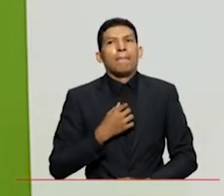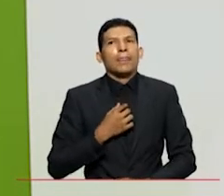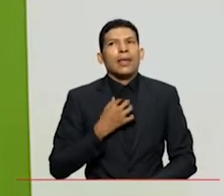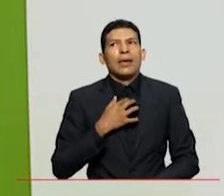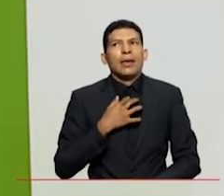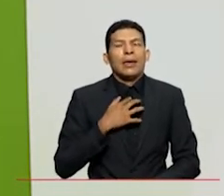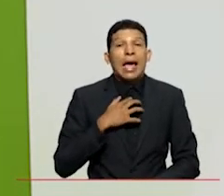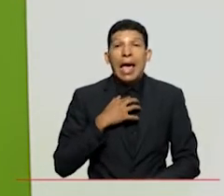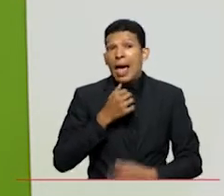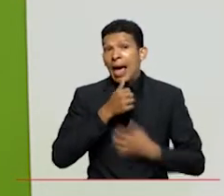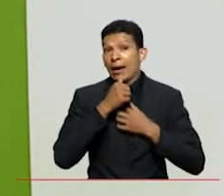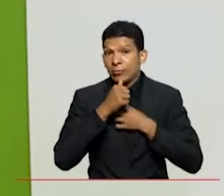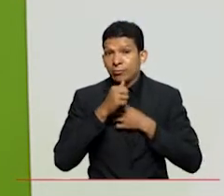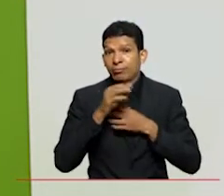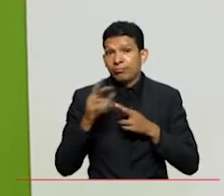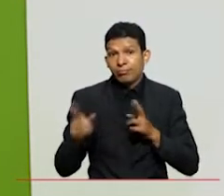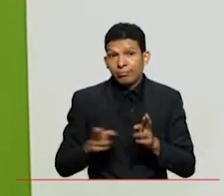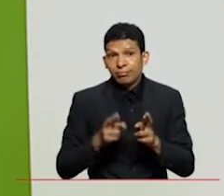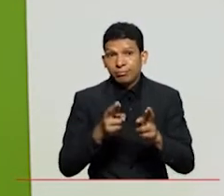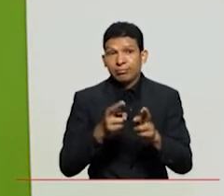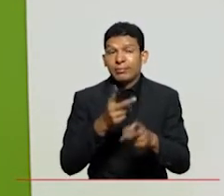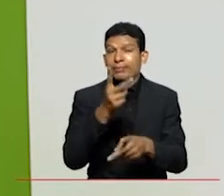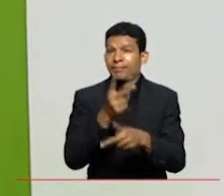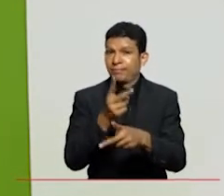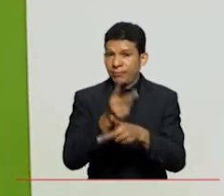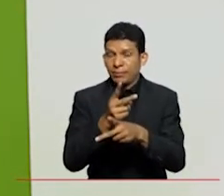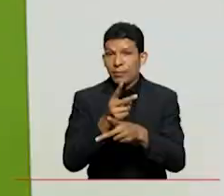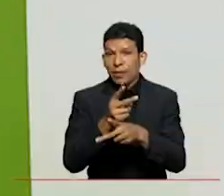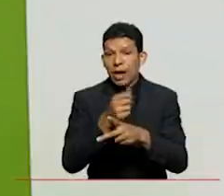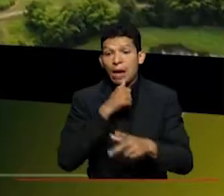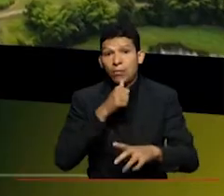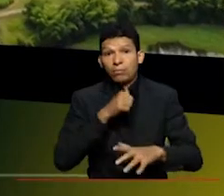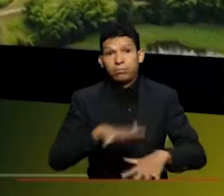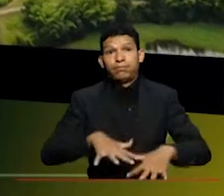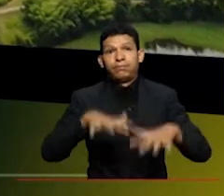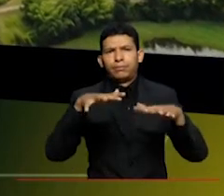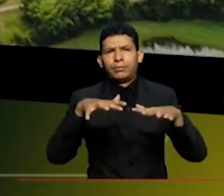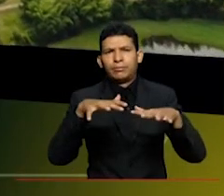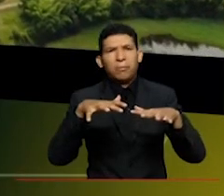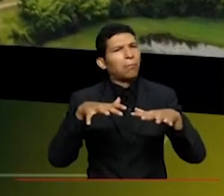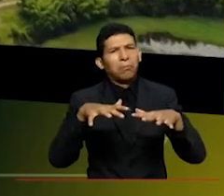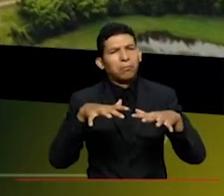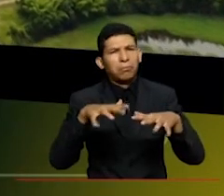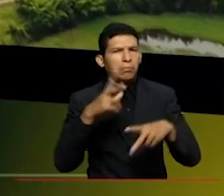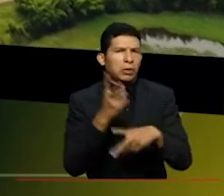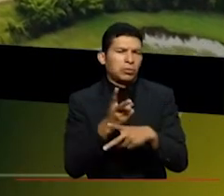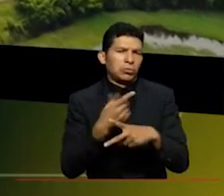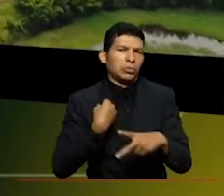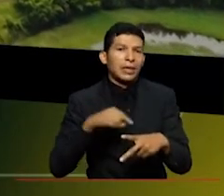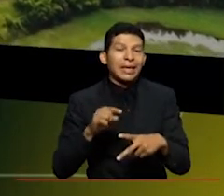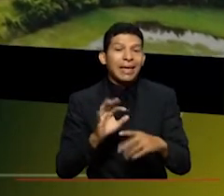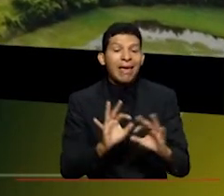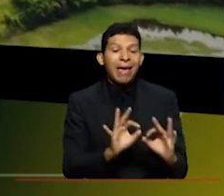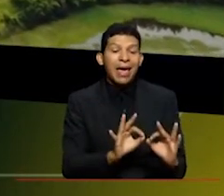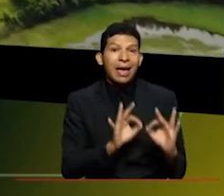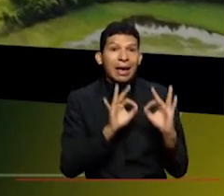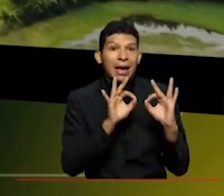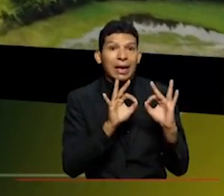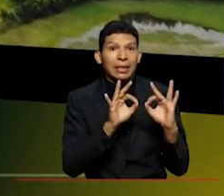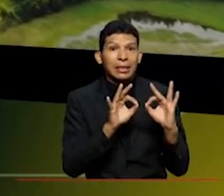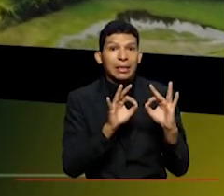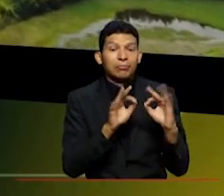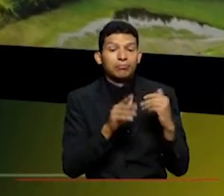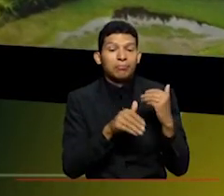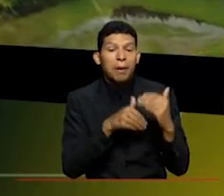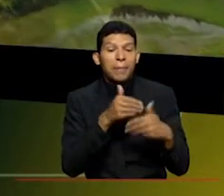particular están en riesgo porque el problema no es la cantidad de agua sino que la calidad hace que cada vez se